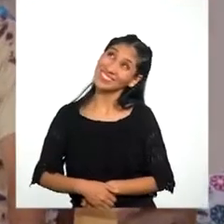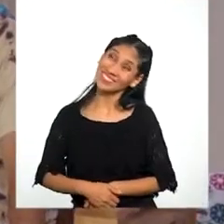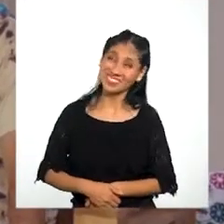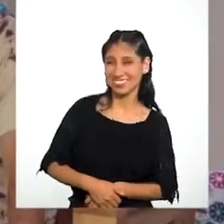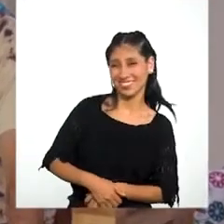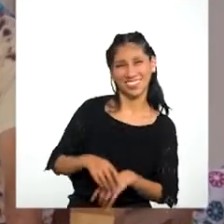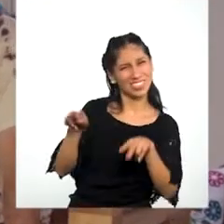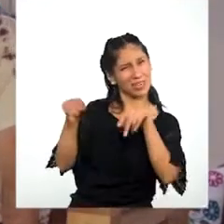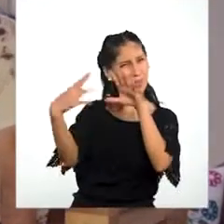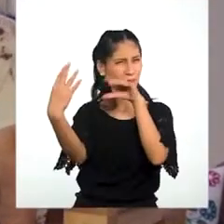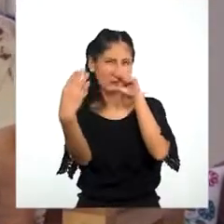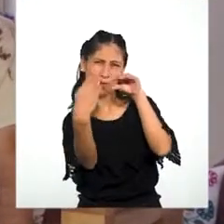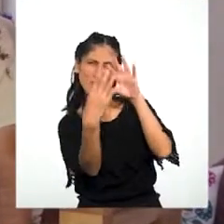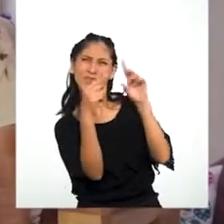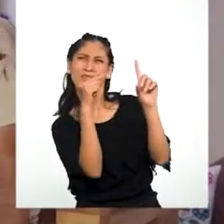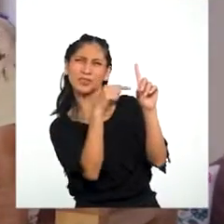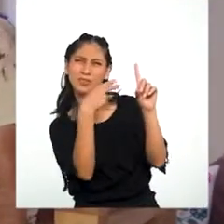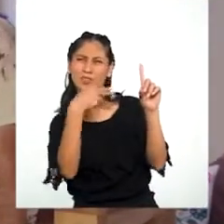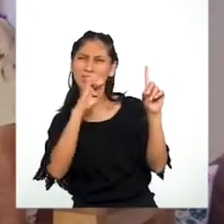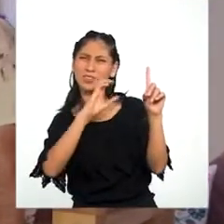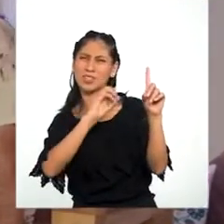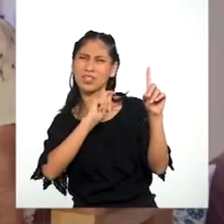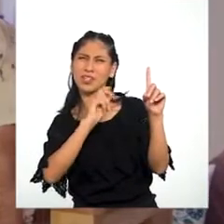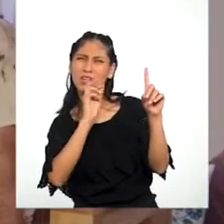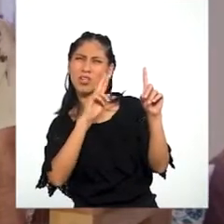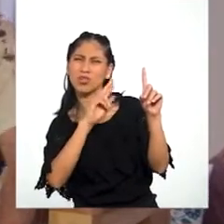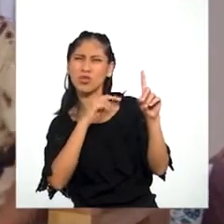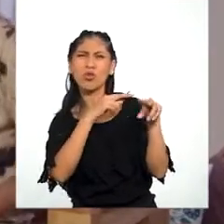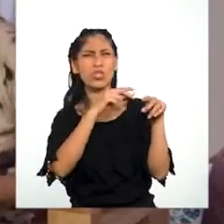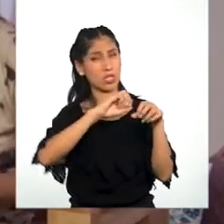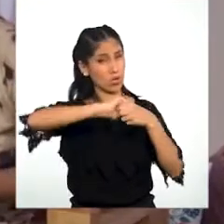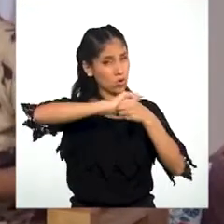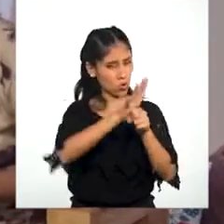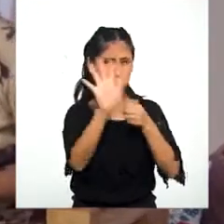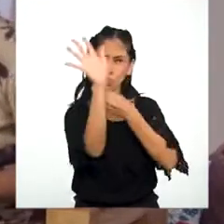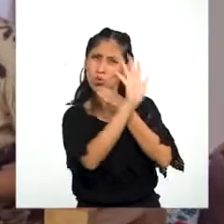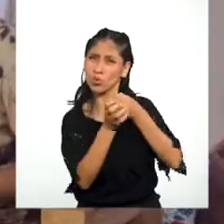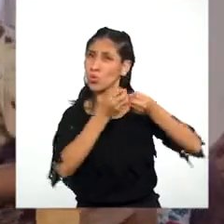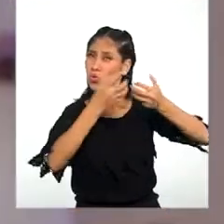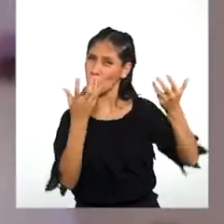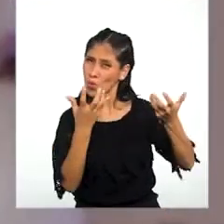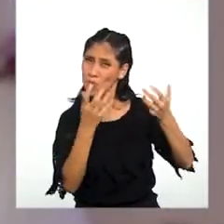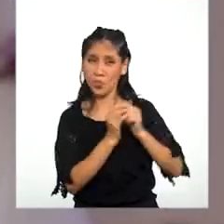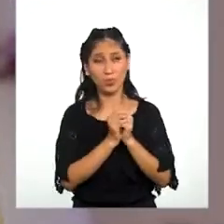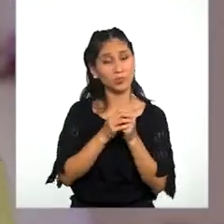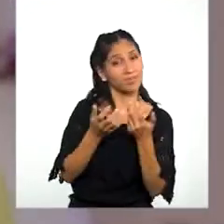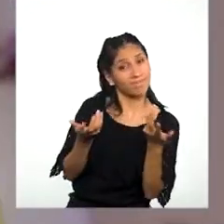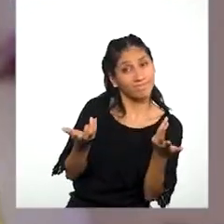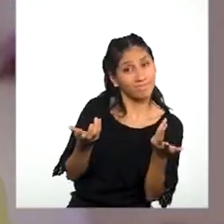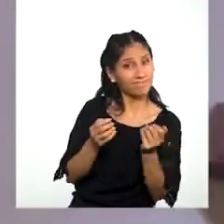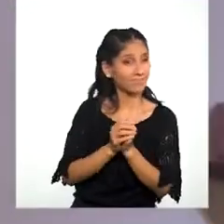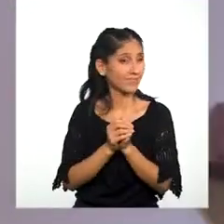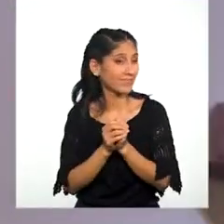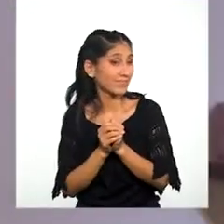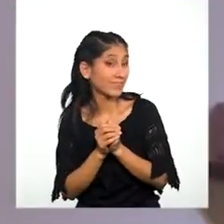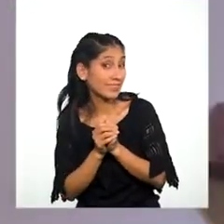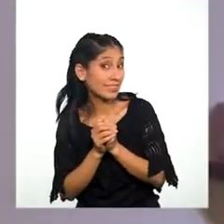Estábamos conversando Con Héctor Sobre cómo Cuidarnos bien Del coronavirus Es que